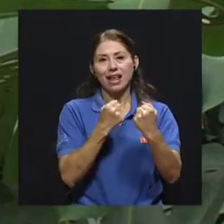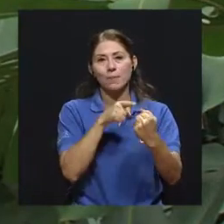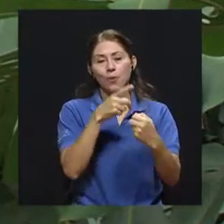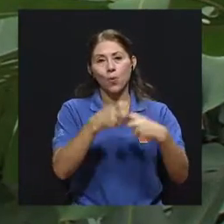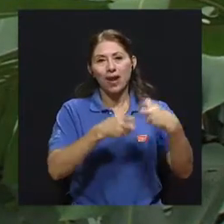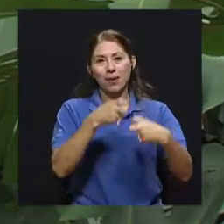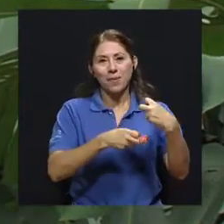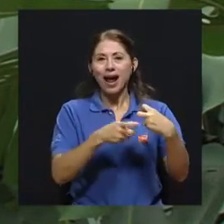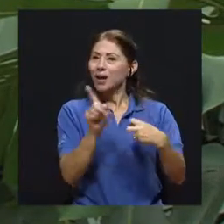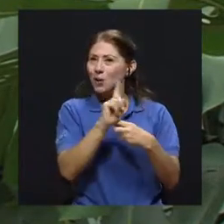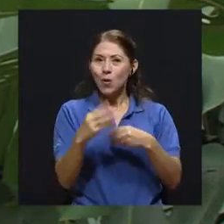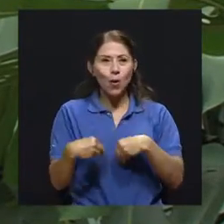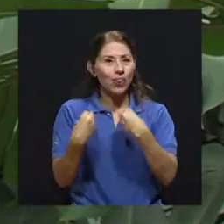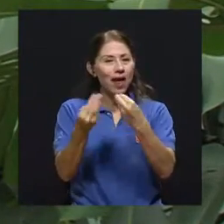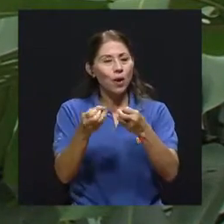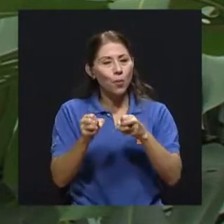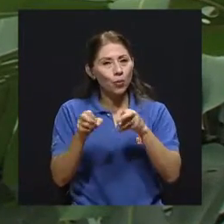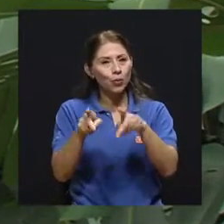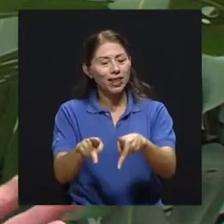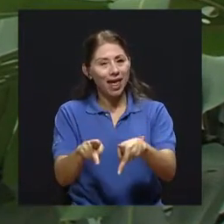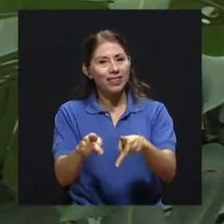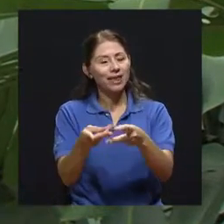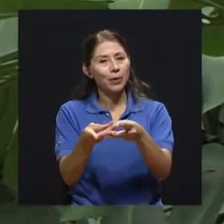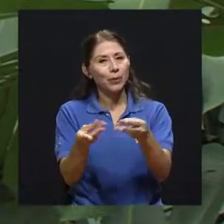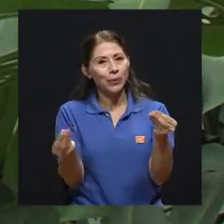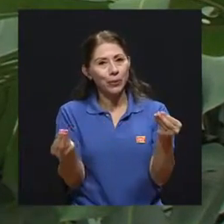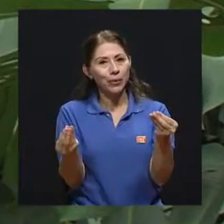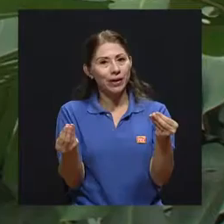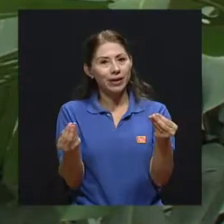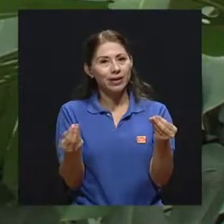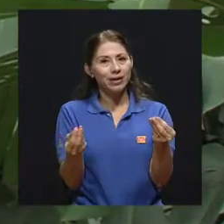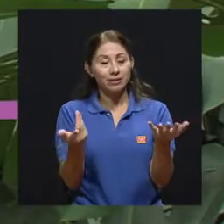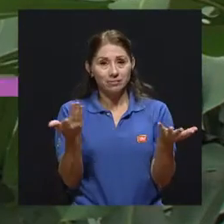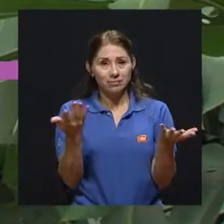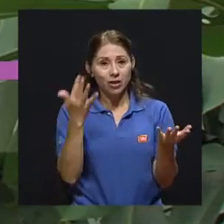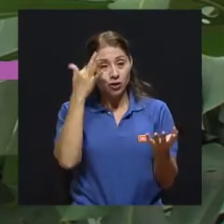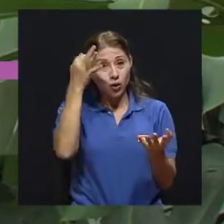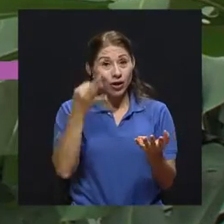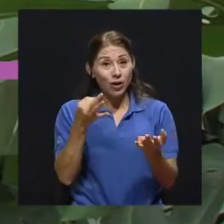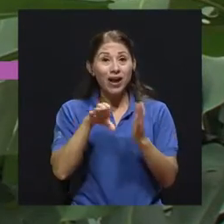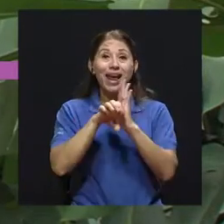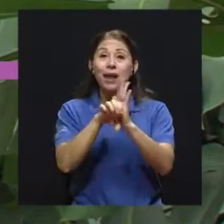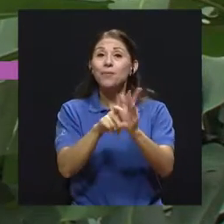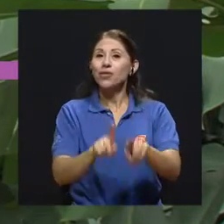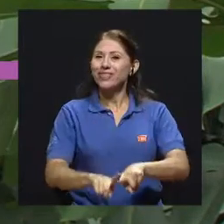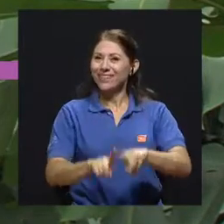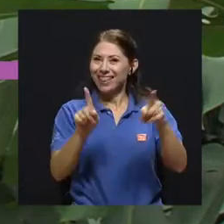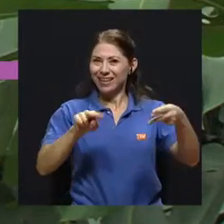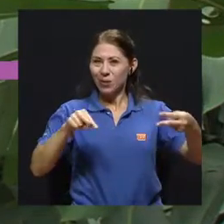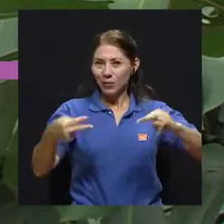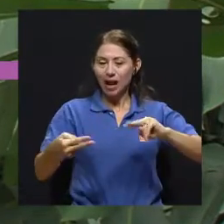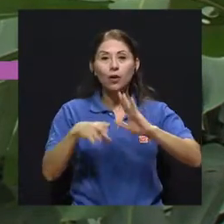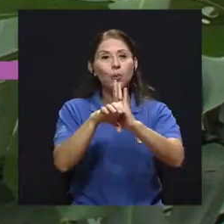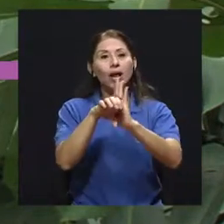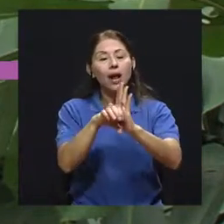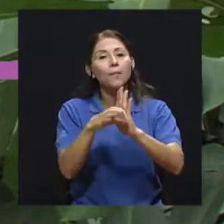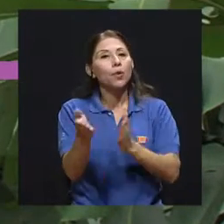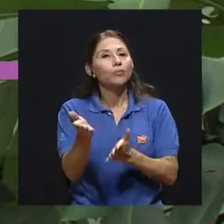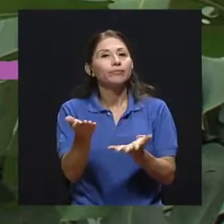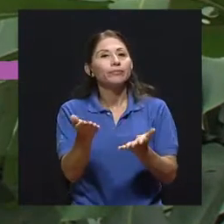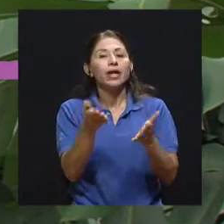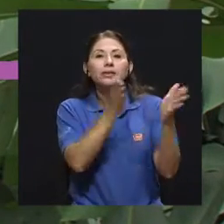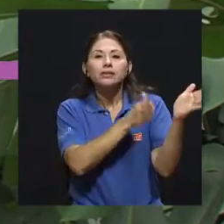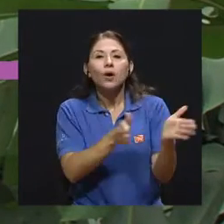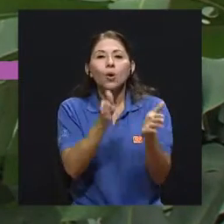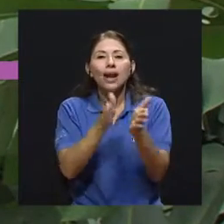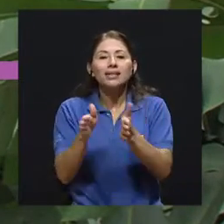problema en lugar de permitir la posibilidad de que se replantee. Me parece que ejemplos que más bien muestran lo contrario son cuando en algún